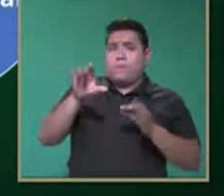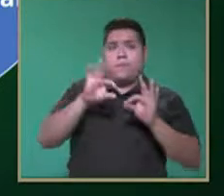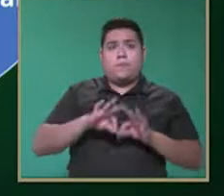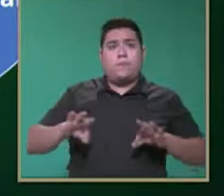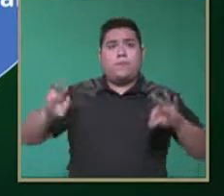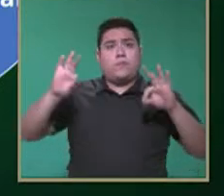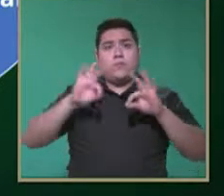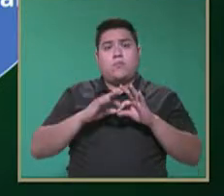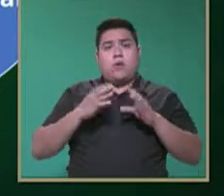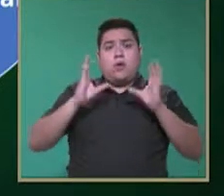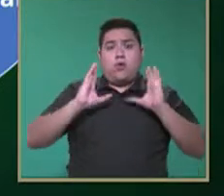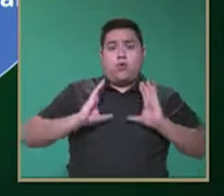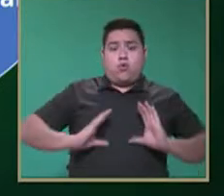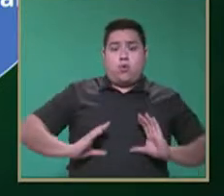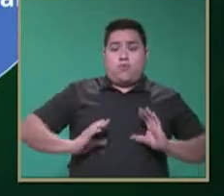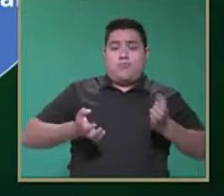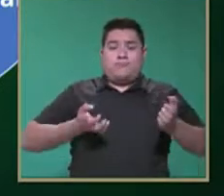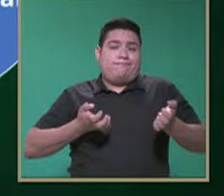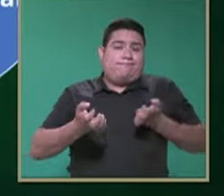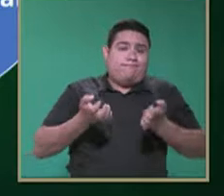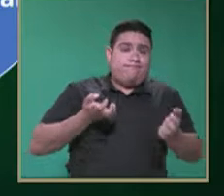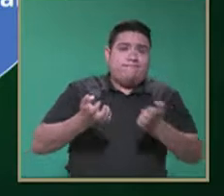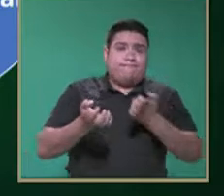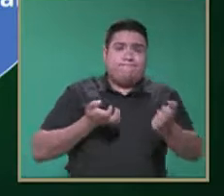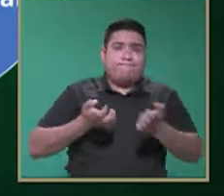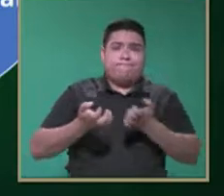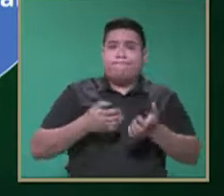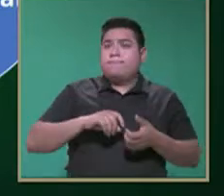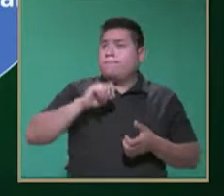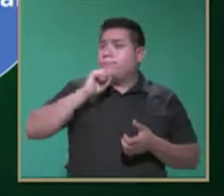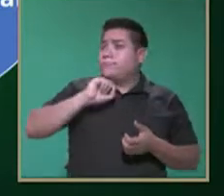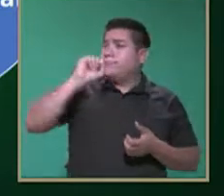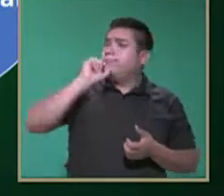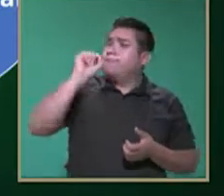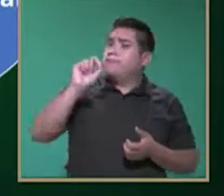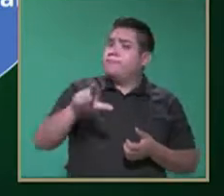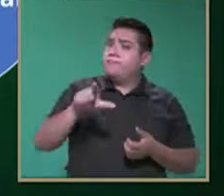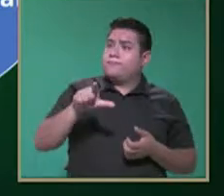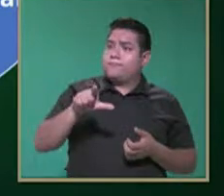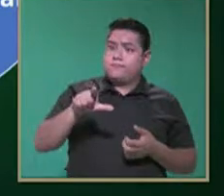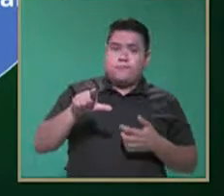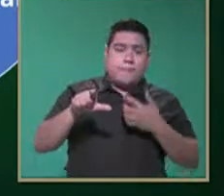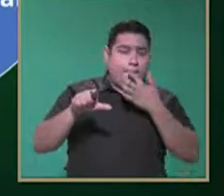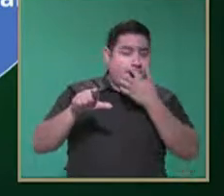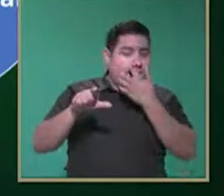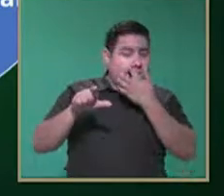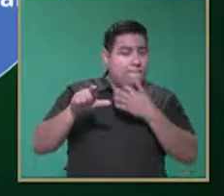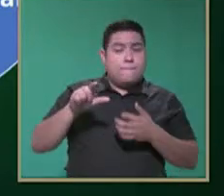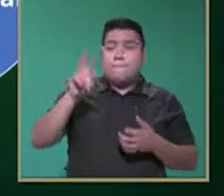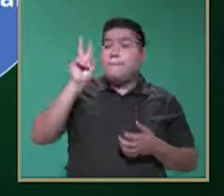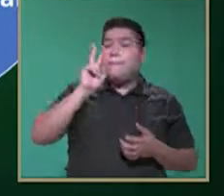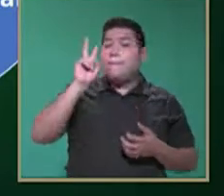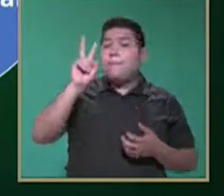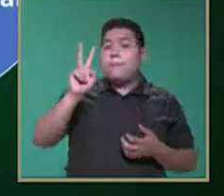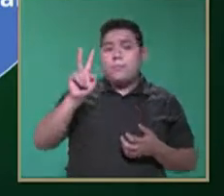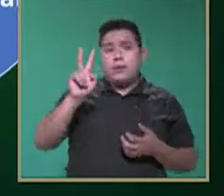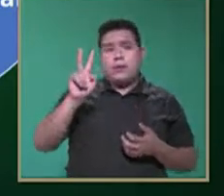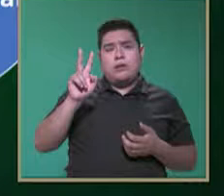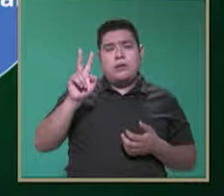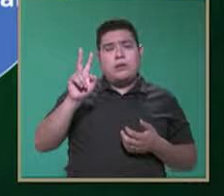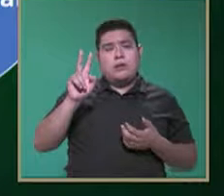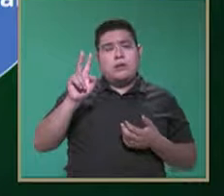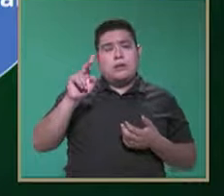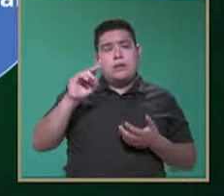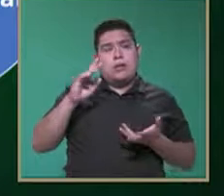ejercicio físico y sobre todo estar observando precisamente el